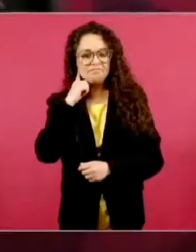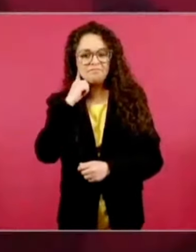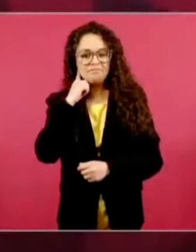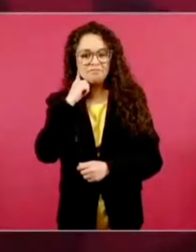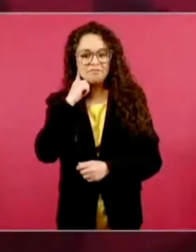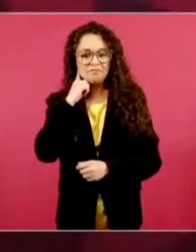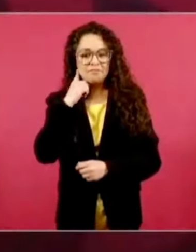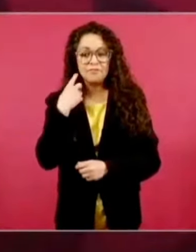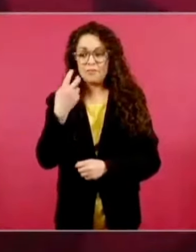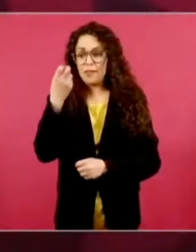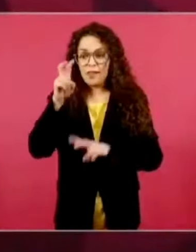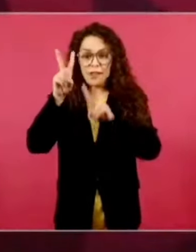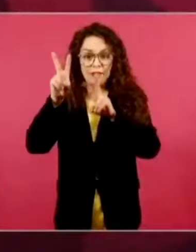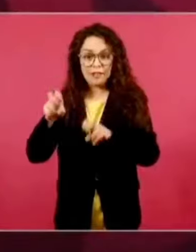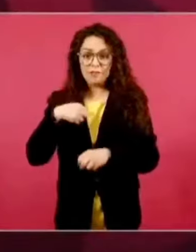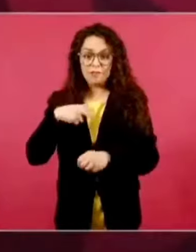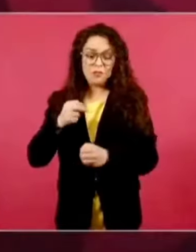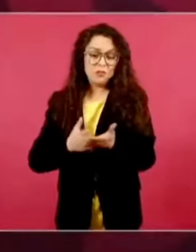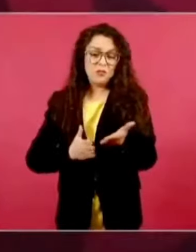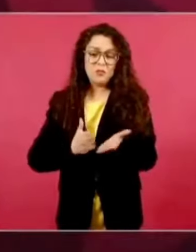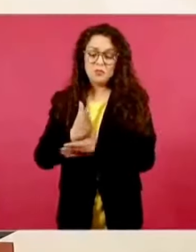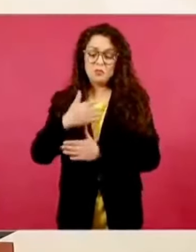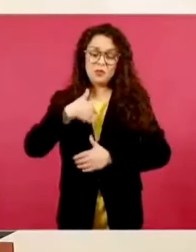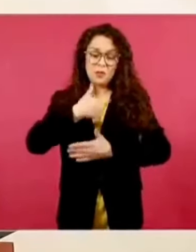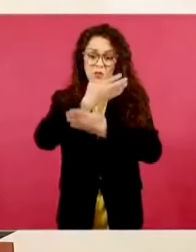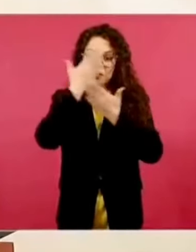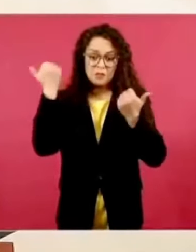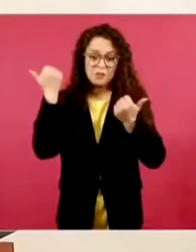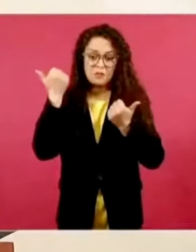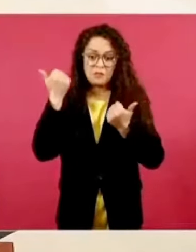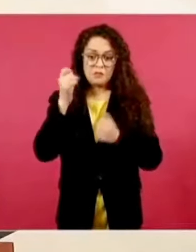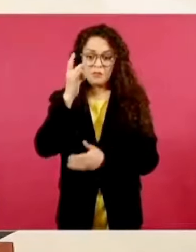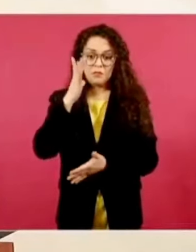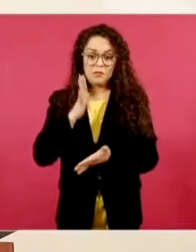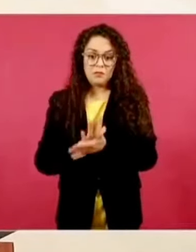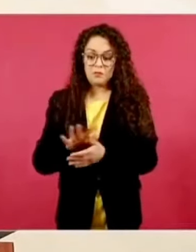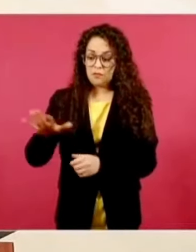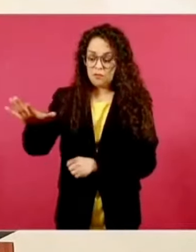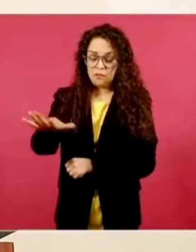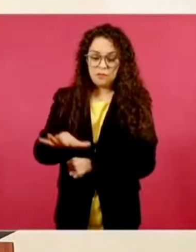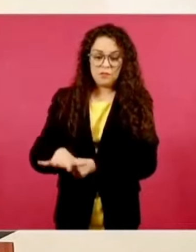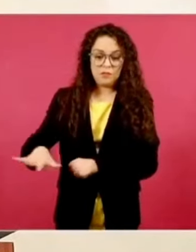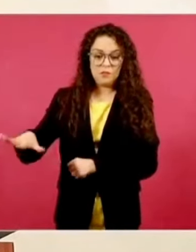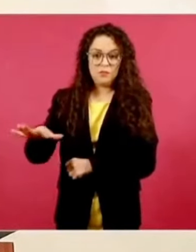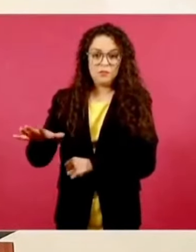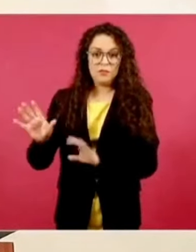Sí, no sé, pero digo, no me meto en eso, pero lo único, hay cosas, el bloque,